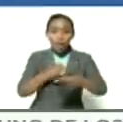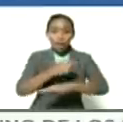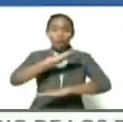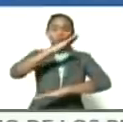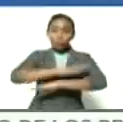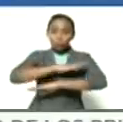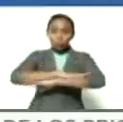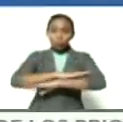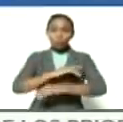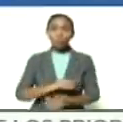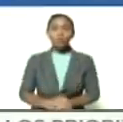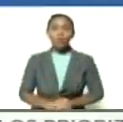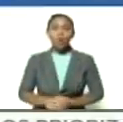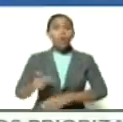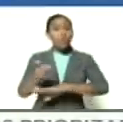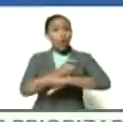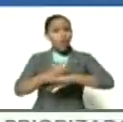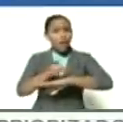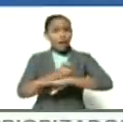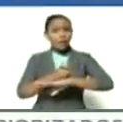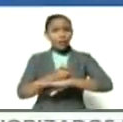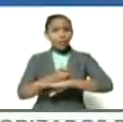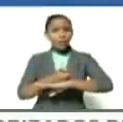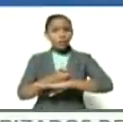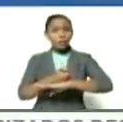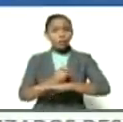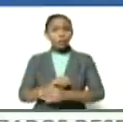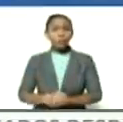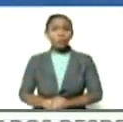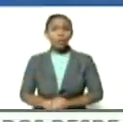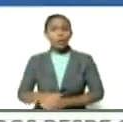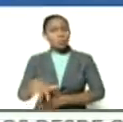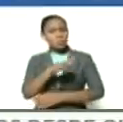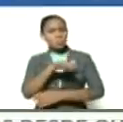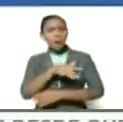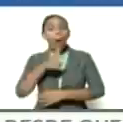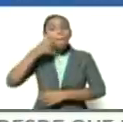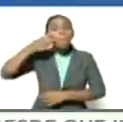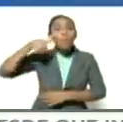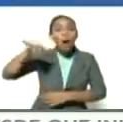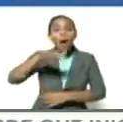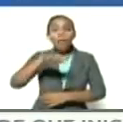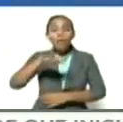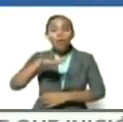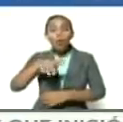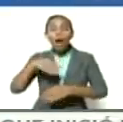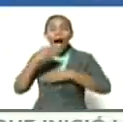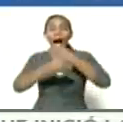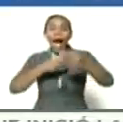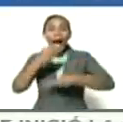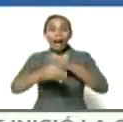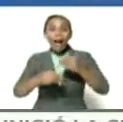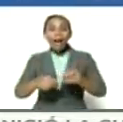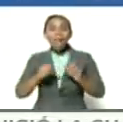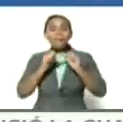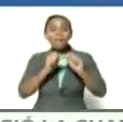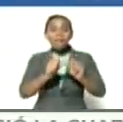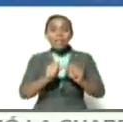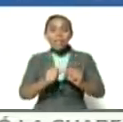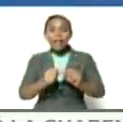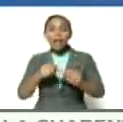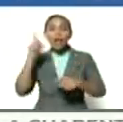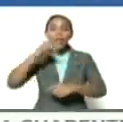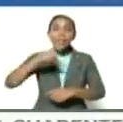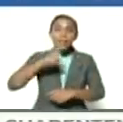un gobierno donde el pueblo sea el que fije las pautas las necesidades